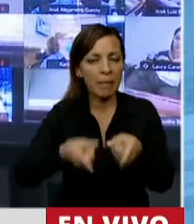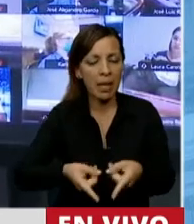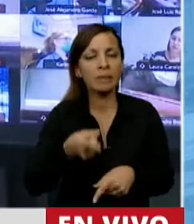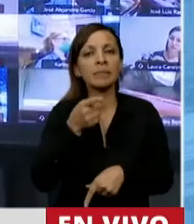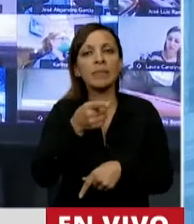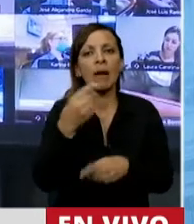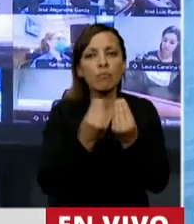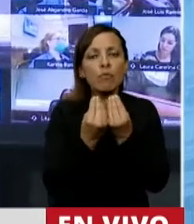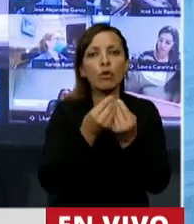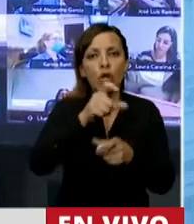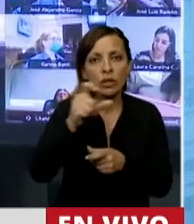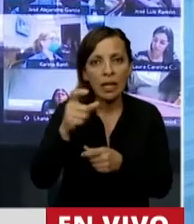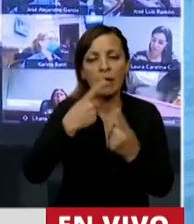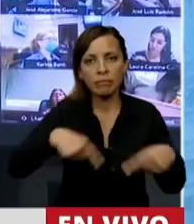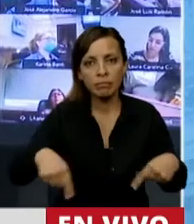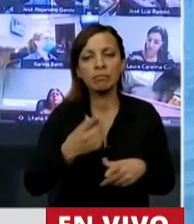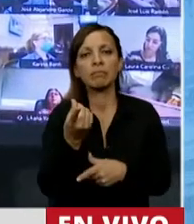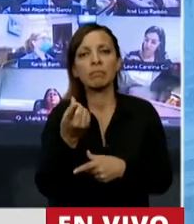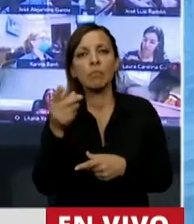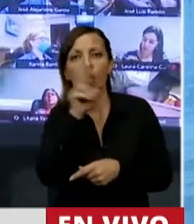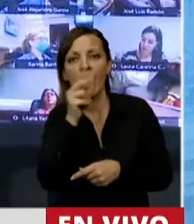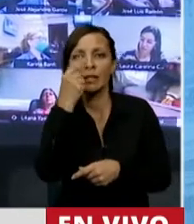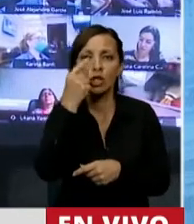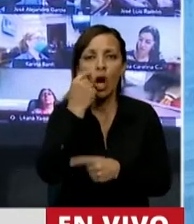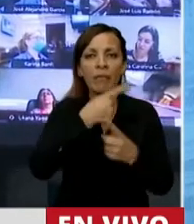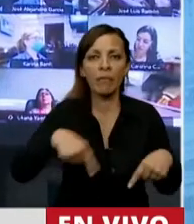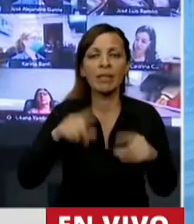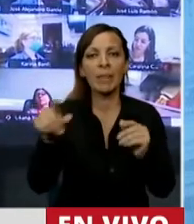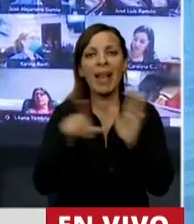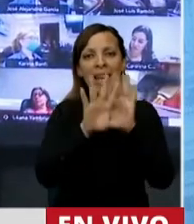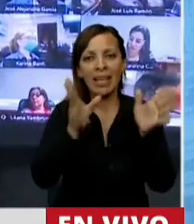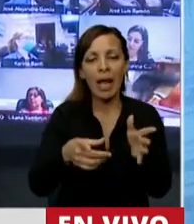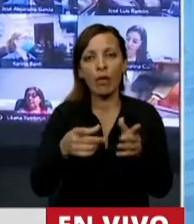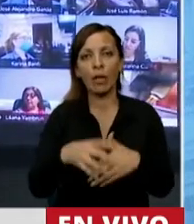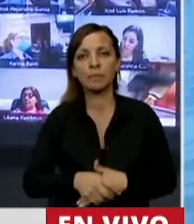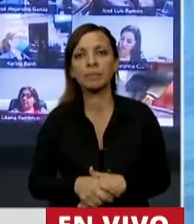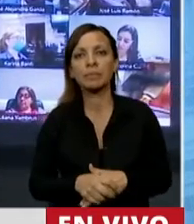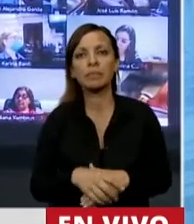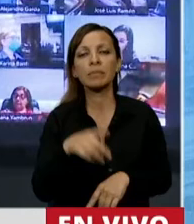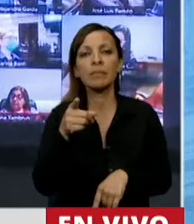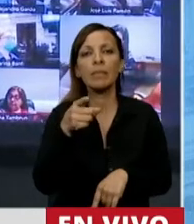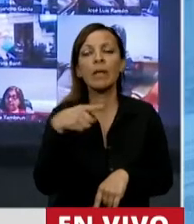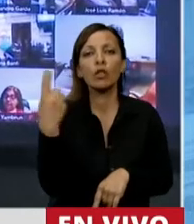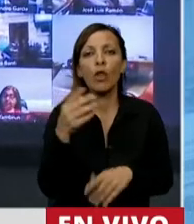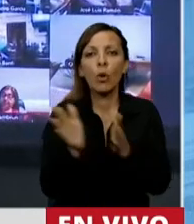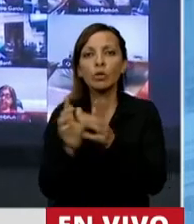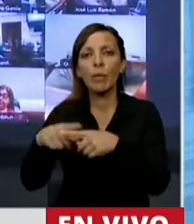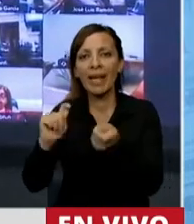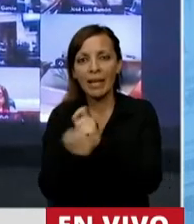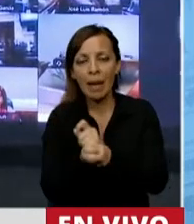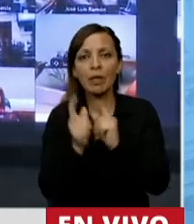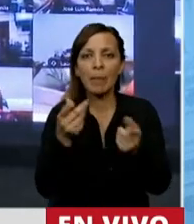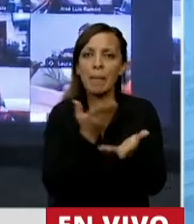también, con muchas concejales, mujeres y varones, y también legisladores y legisladores, en todo el país de Juntos por el Cambio, estamos